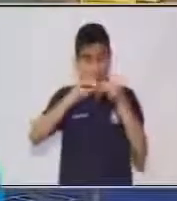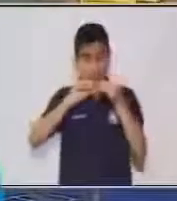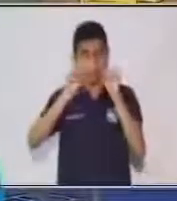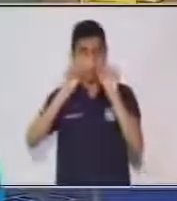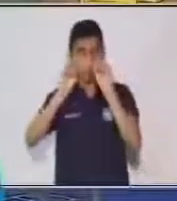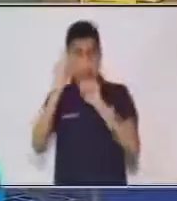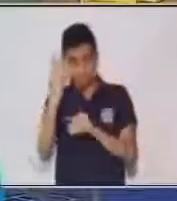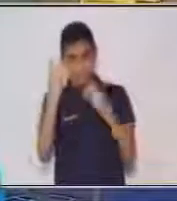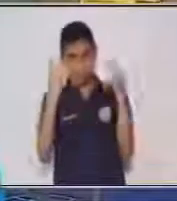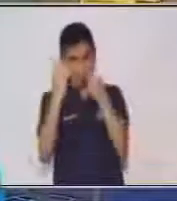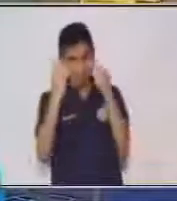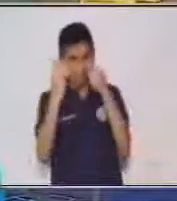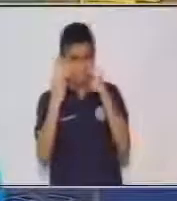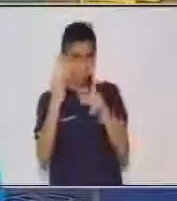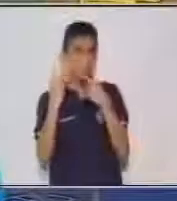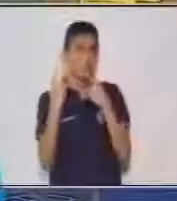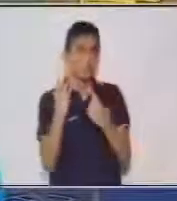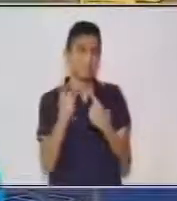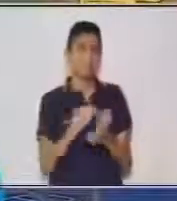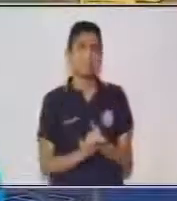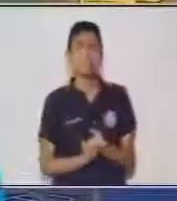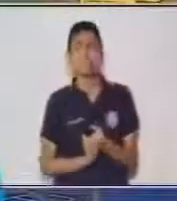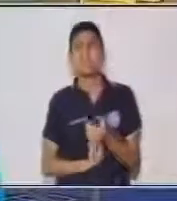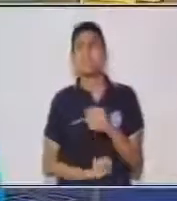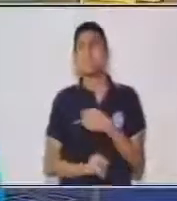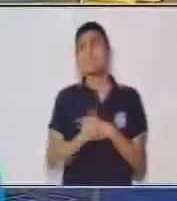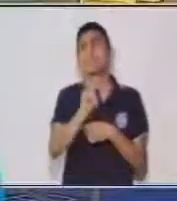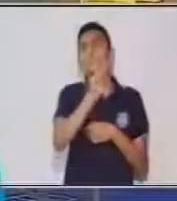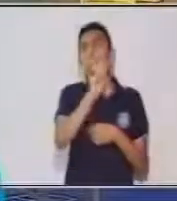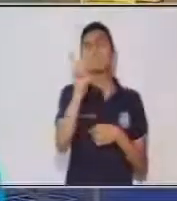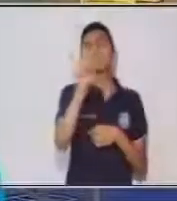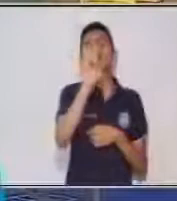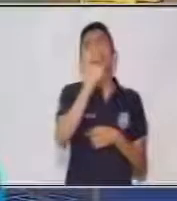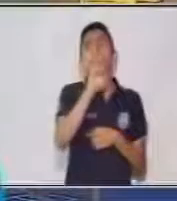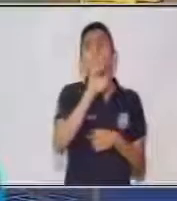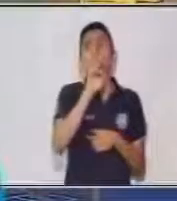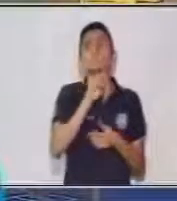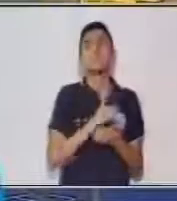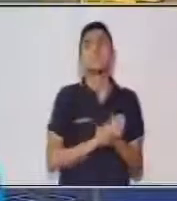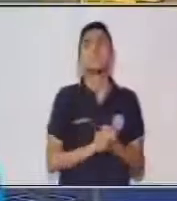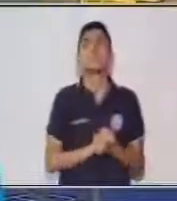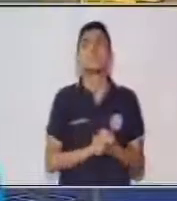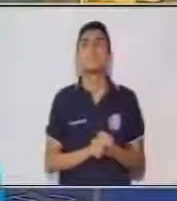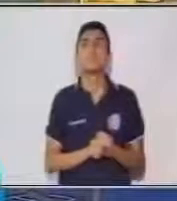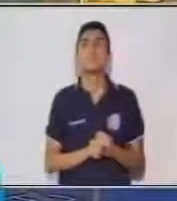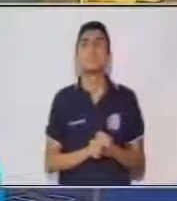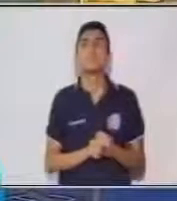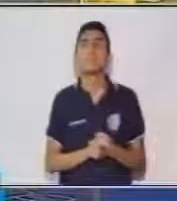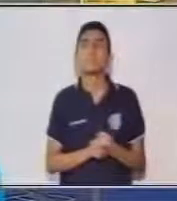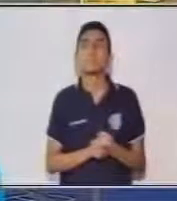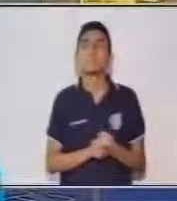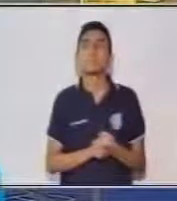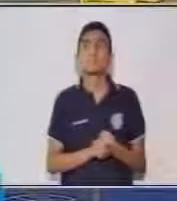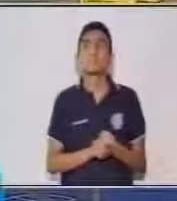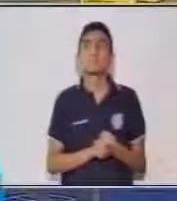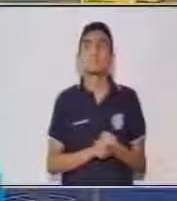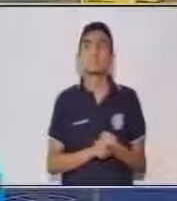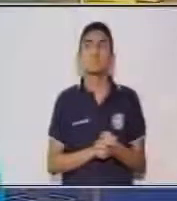Entonces, decimos doscientos cuarenta, tendríamos ochenta y uno